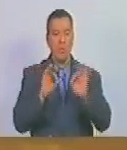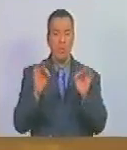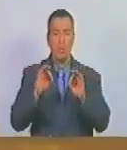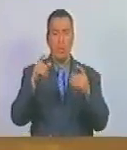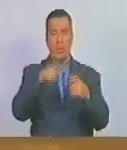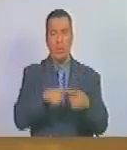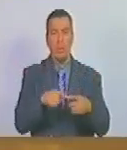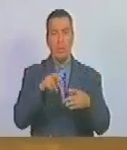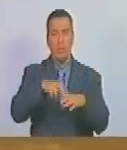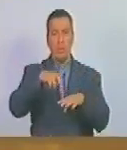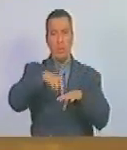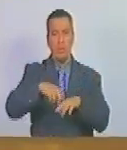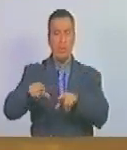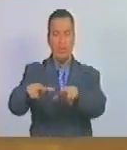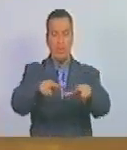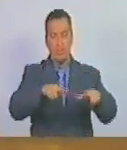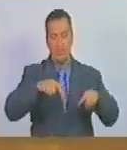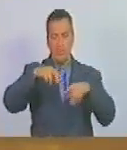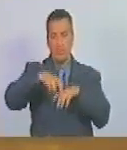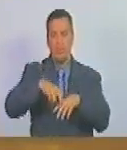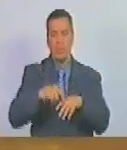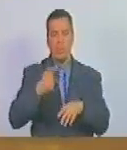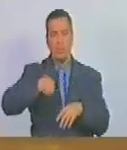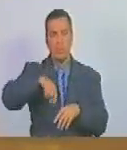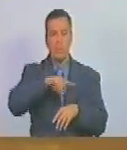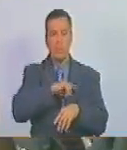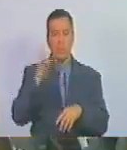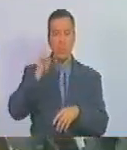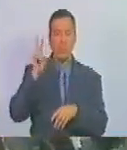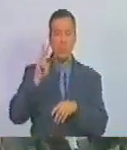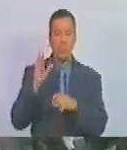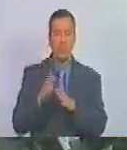imperio a pisar las tierras de Venezuela.